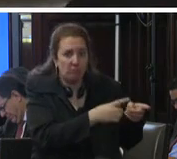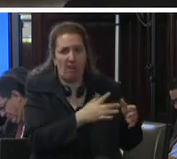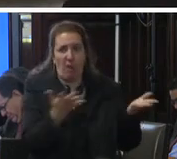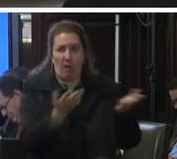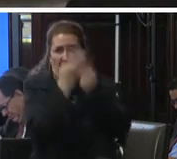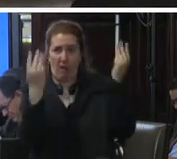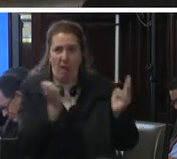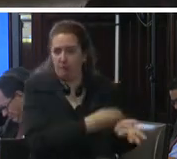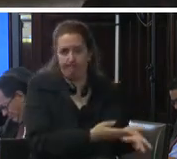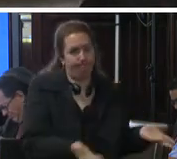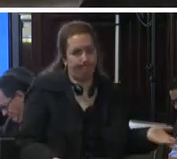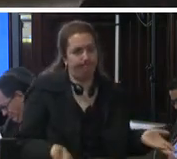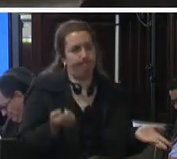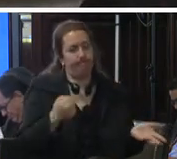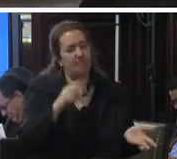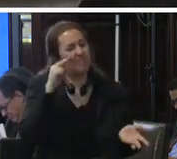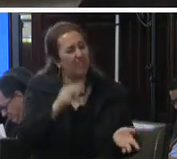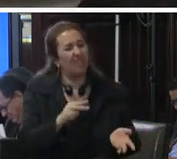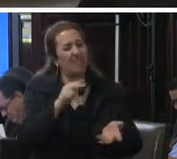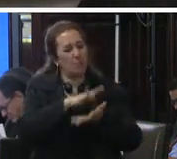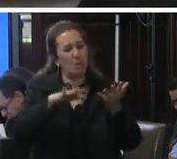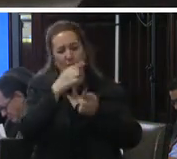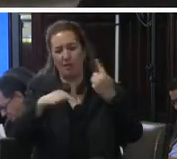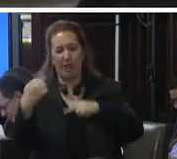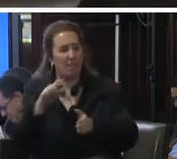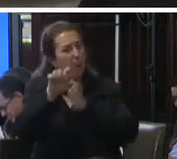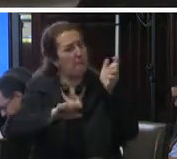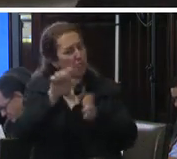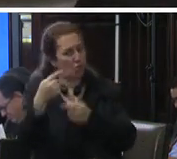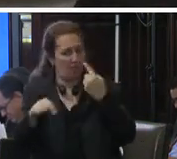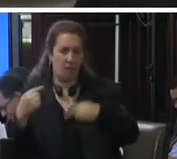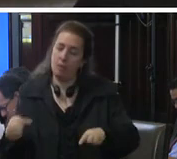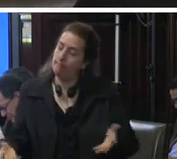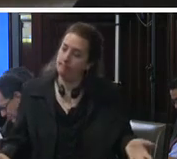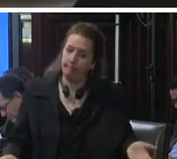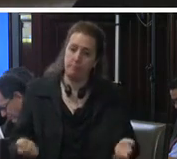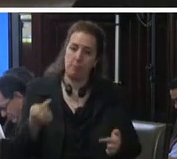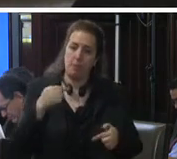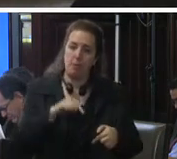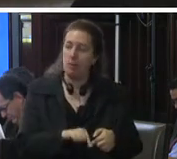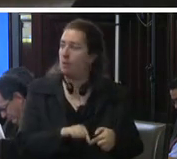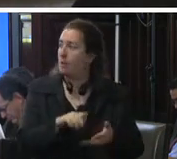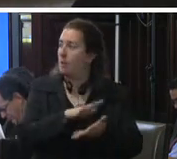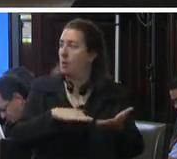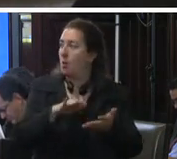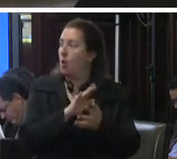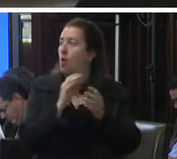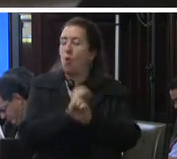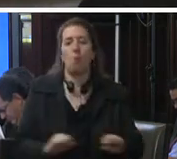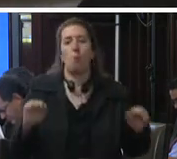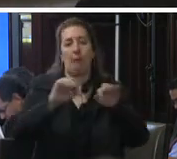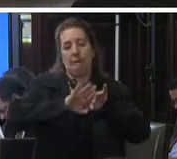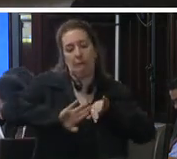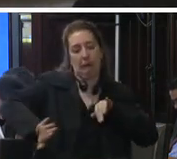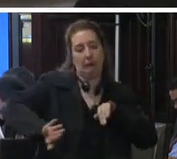genera un trato diferenciado estas acciones y discursos en que se marcan no pueden desvincularse de